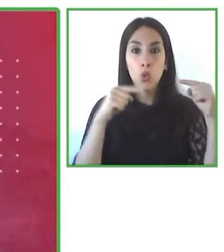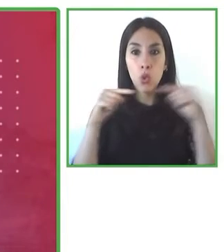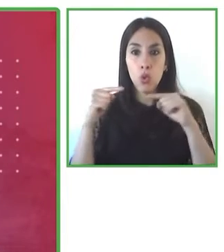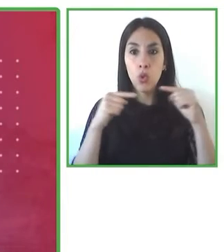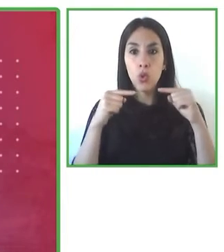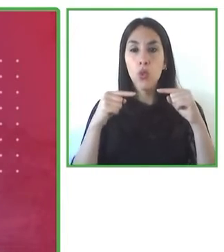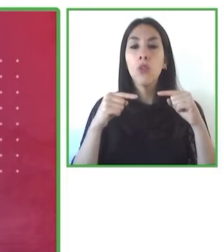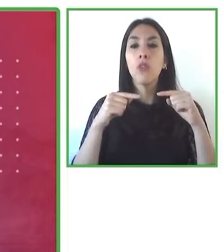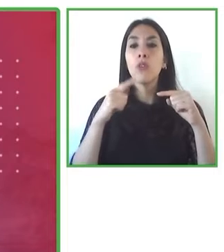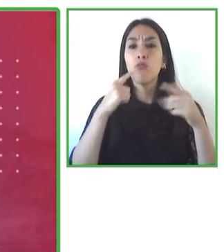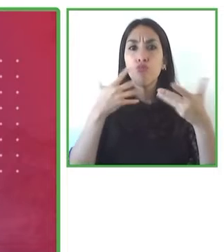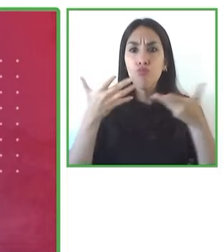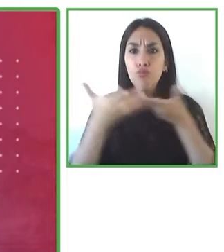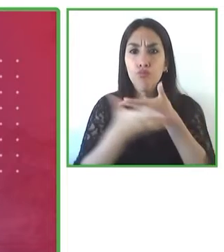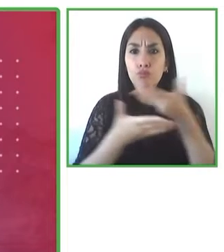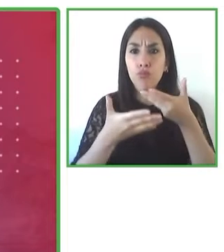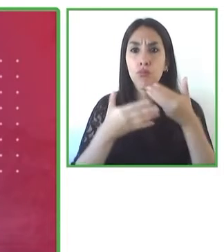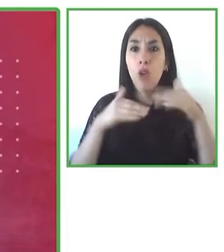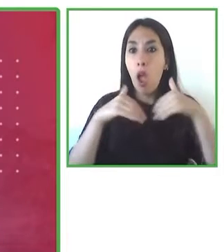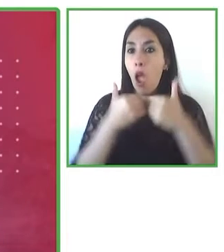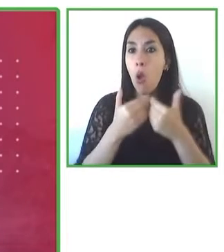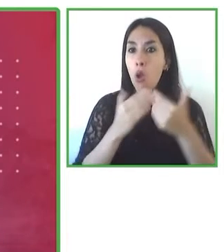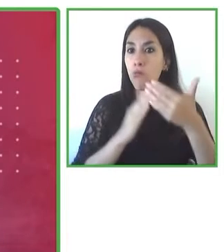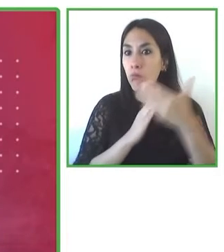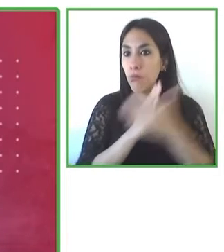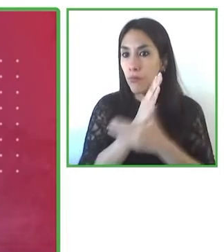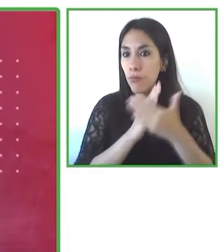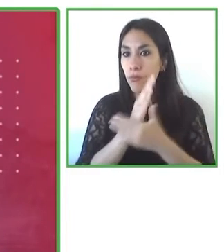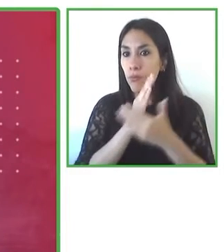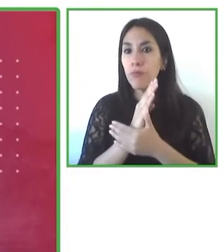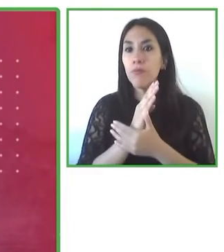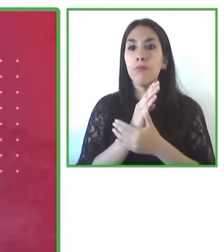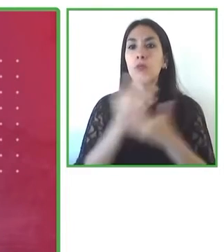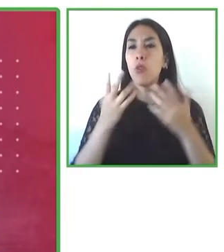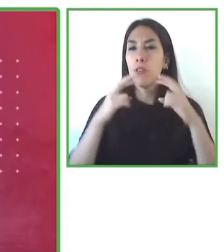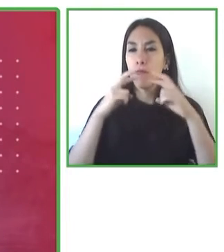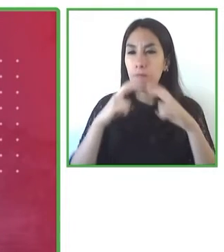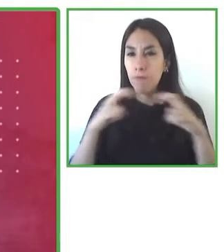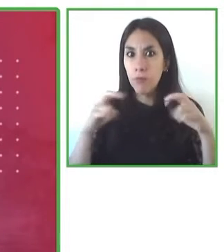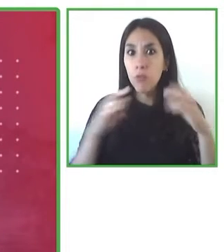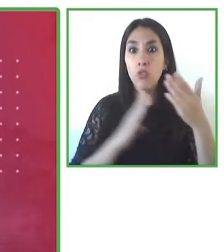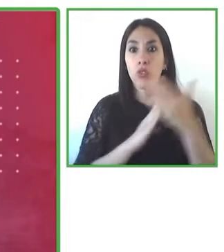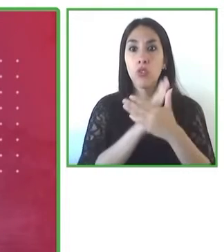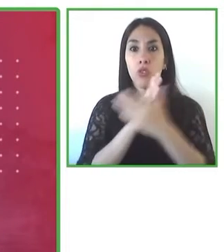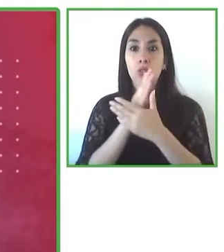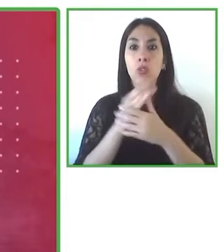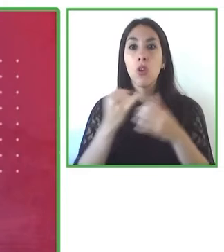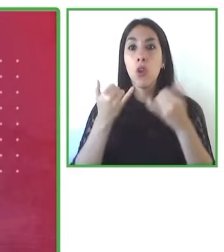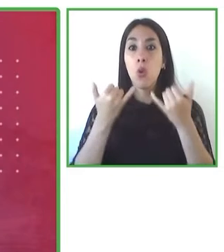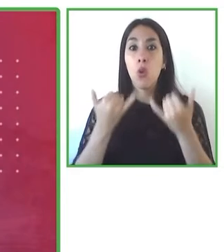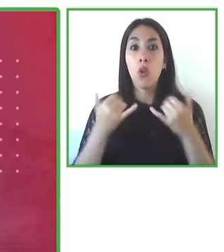tecnología digital y accesibilidad. Un panel muy rico donde tendremos personas de